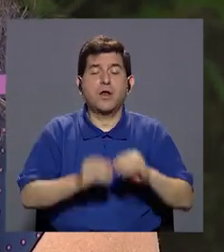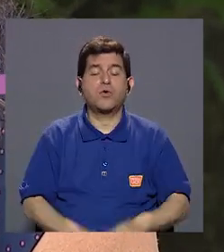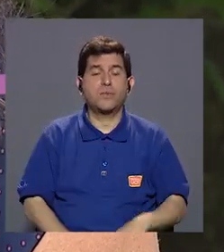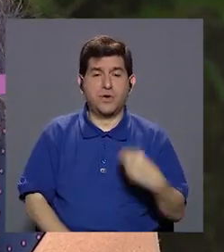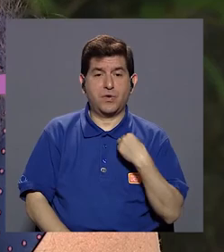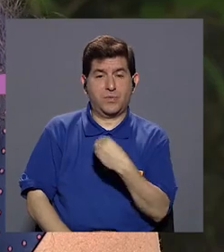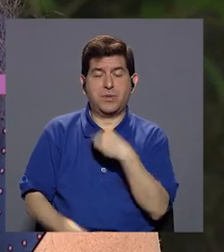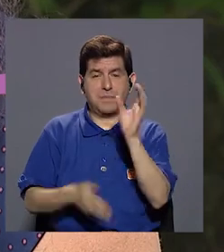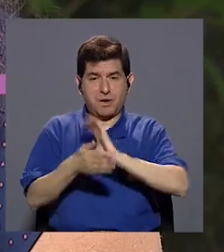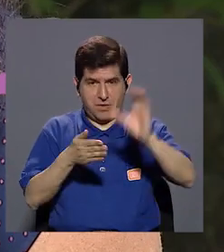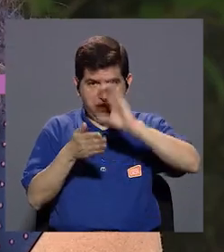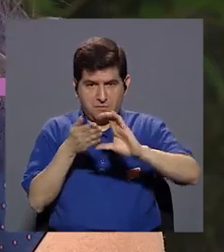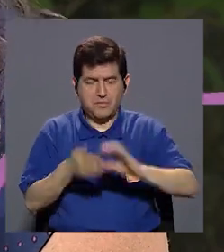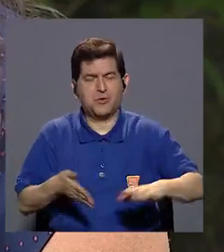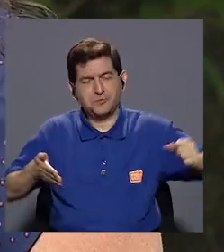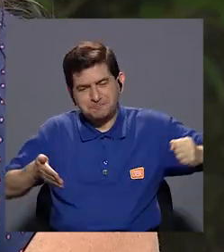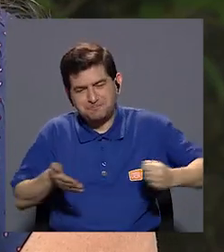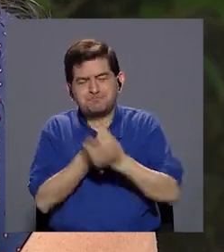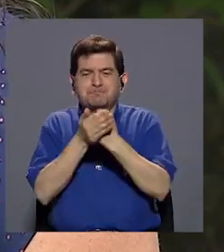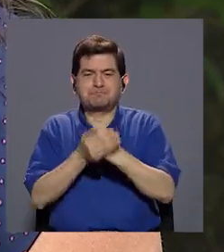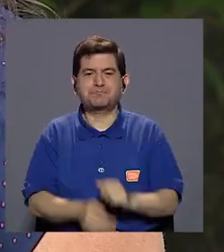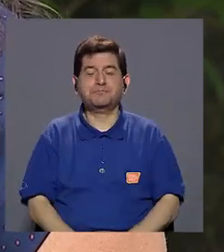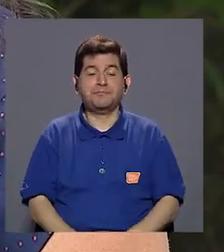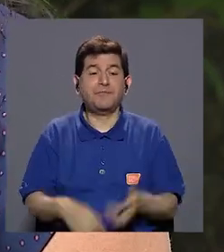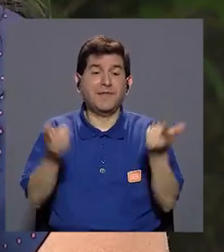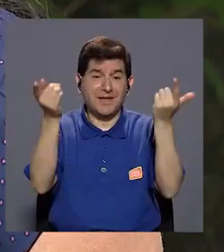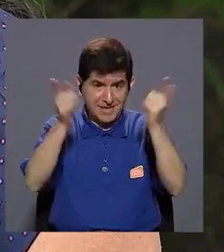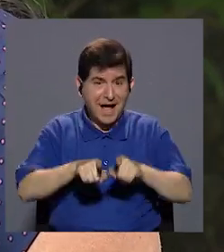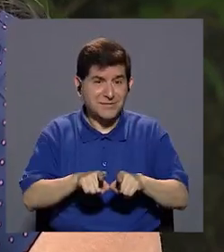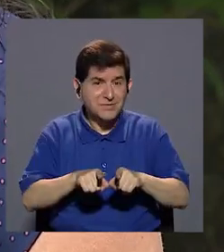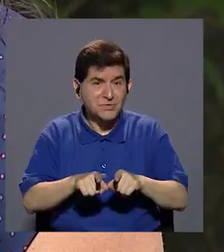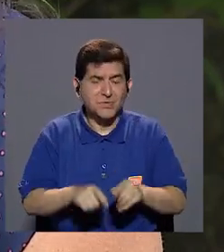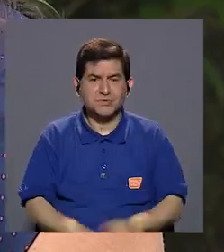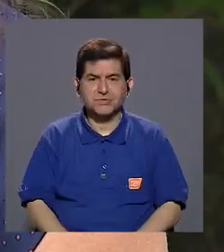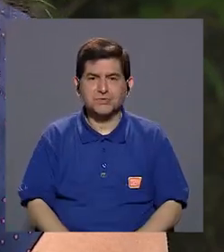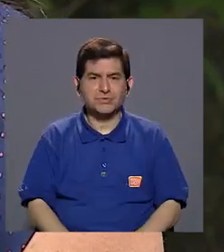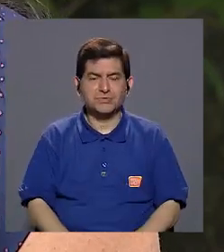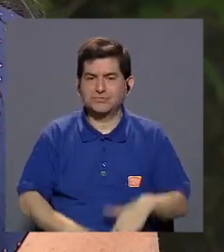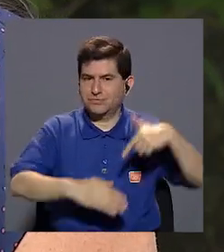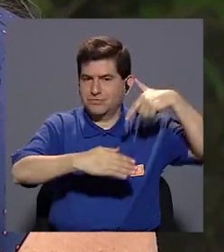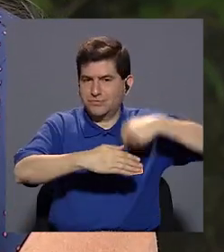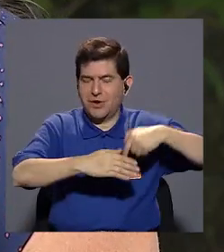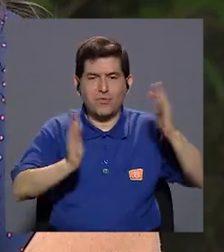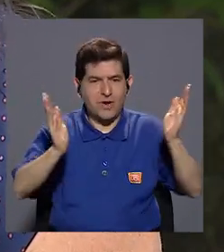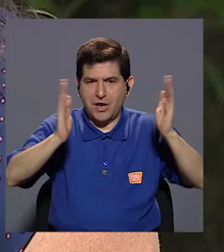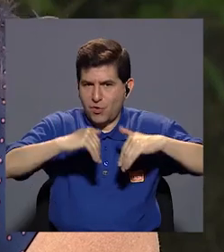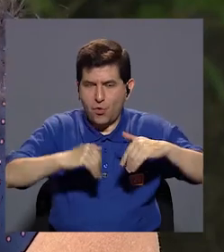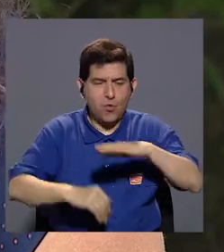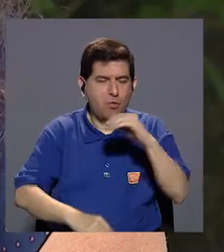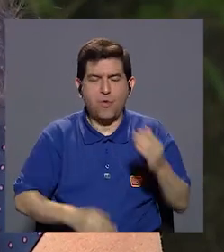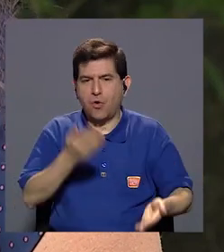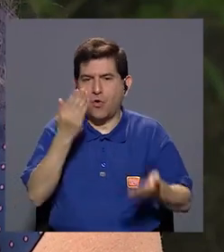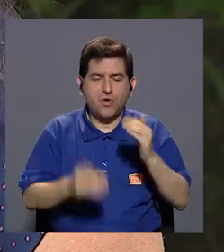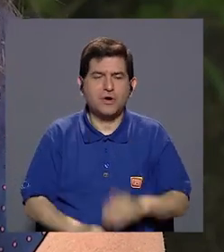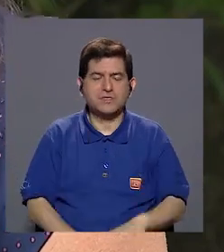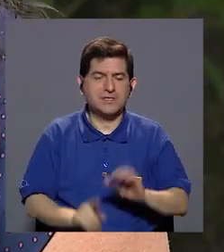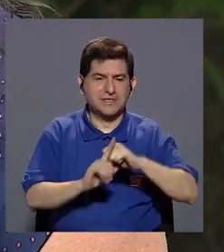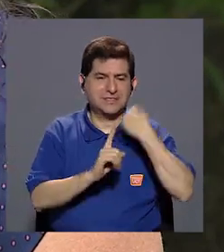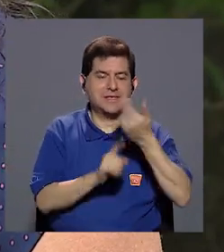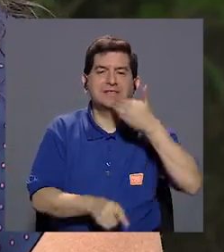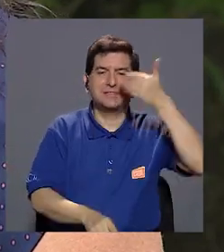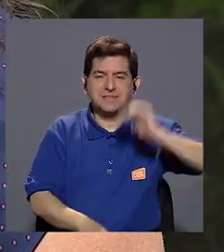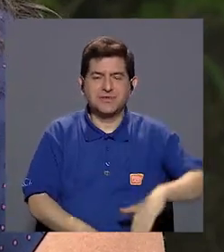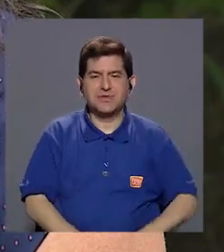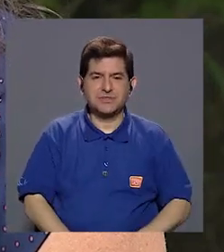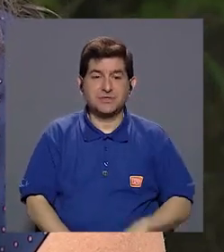número de colegiado, porque desgraciadamente han habido casos donde no hay vacuna o la vacuna se puso en mal